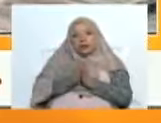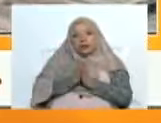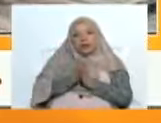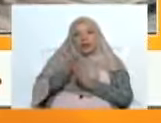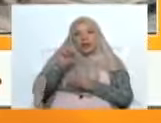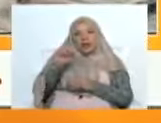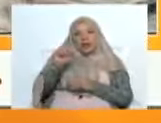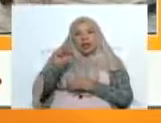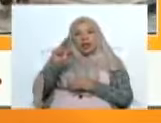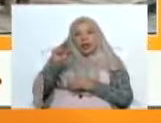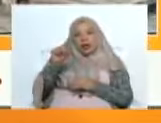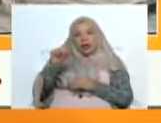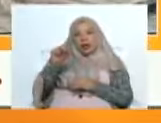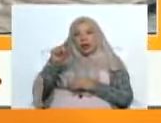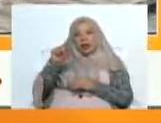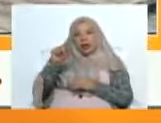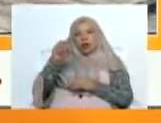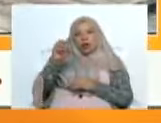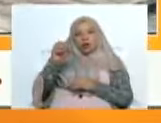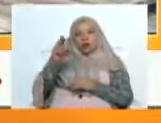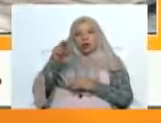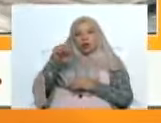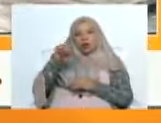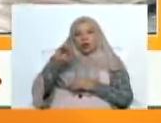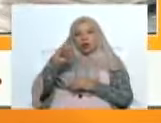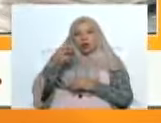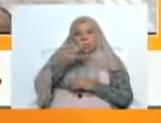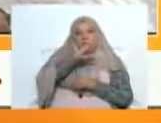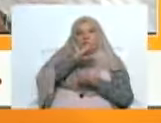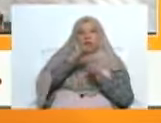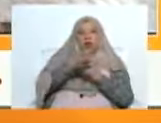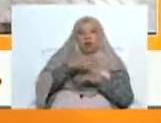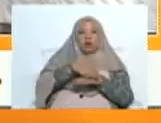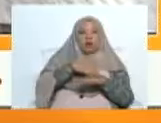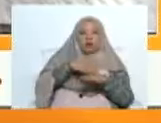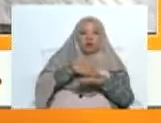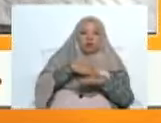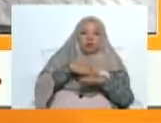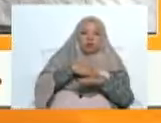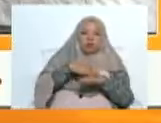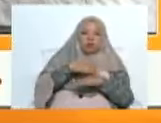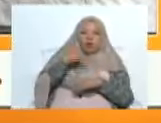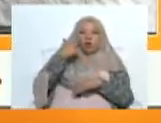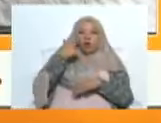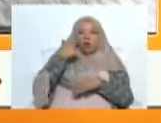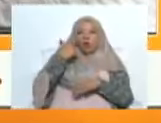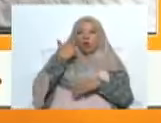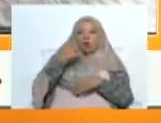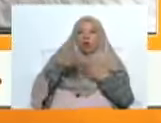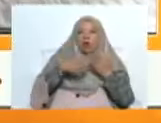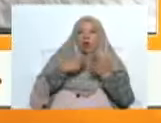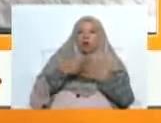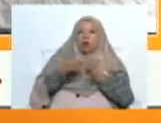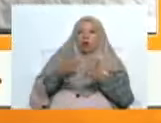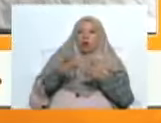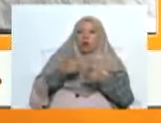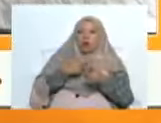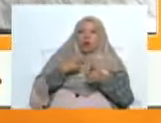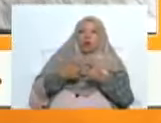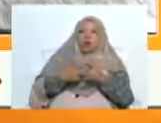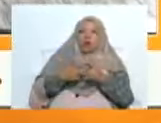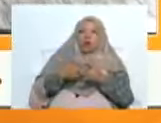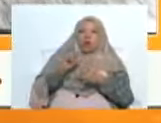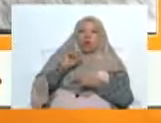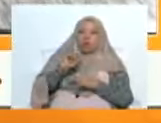Cultural, entescrito del Ministerio del Poder Popular para la Cultura, que tiene al frente nada más y nada menos que el maestro Benito Iradi, nos permitió entonces llegar a